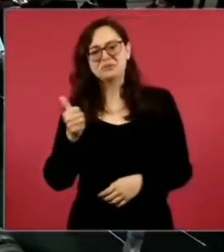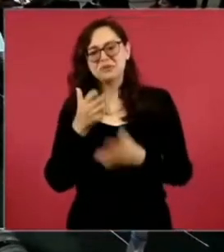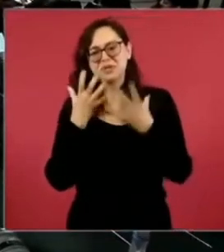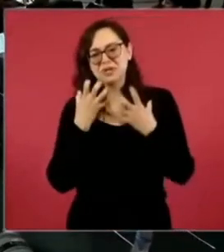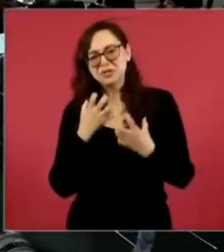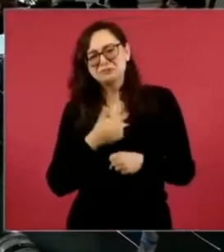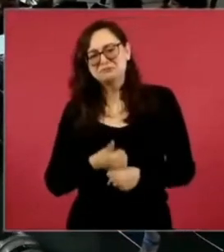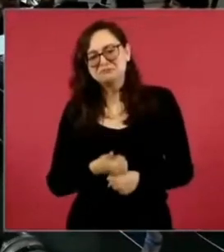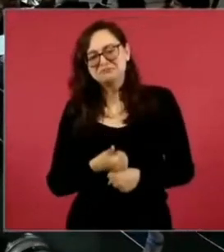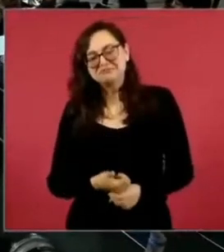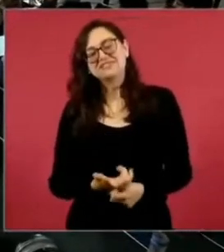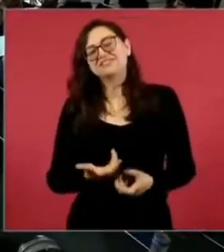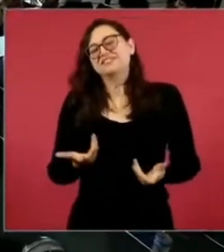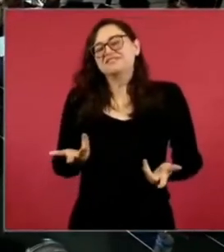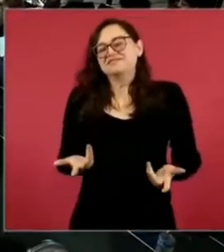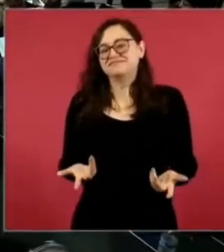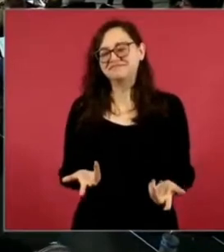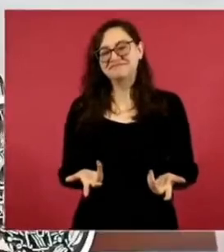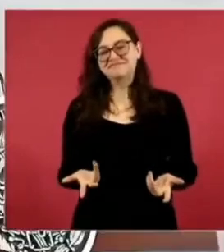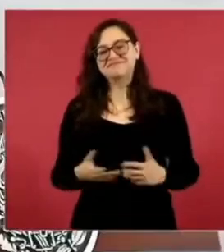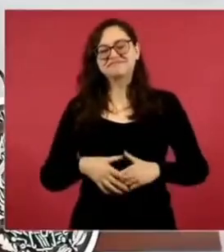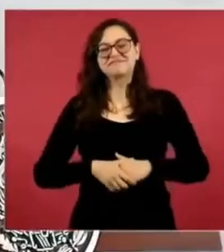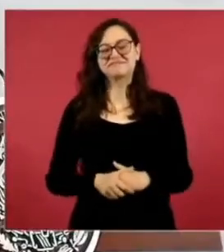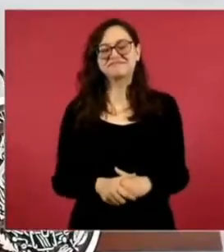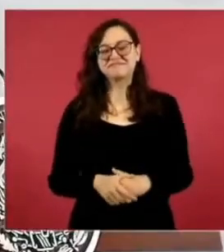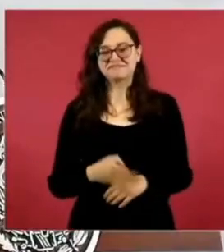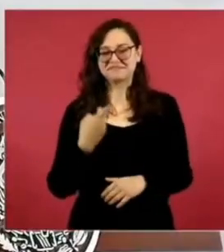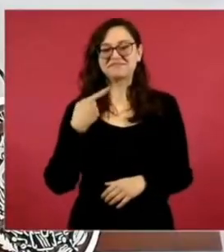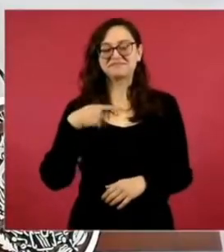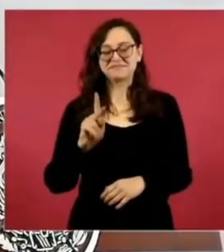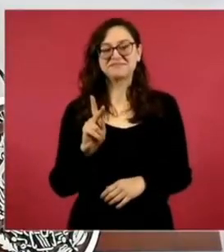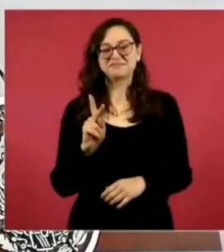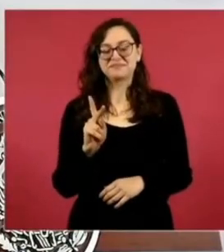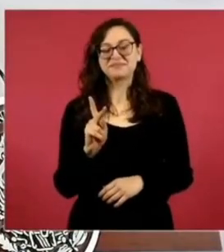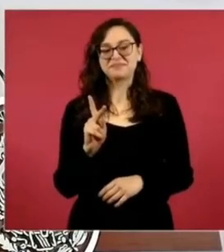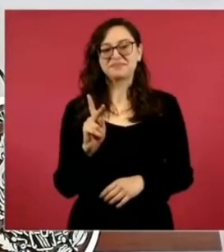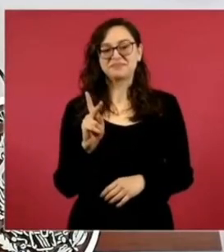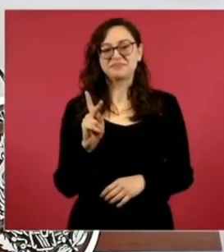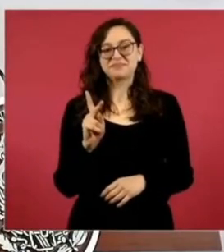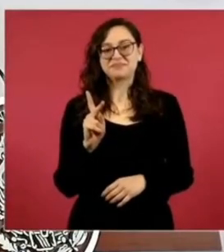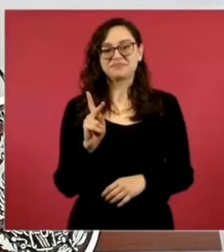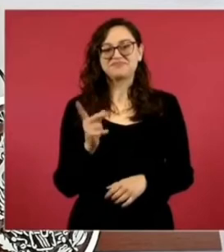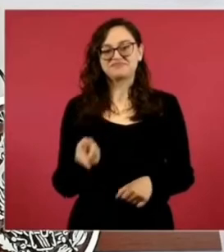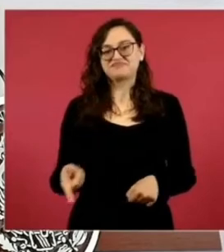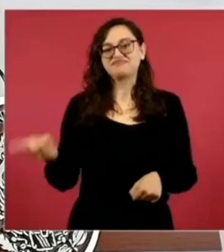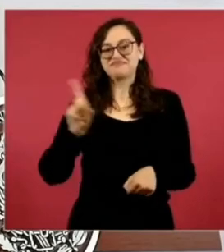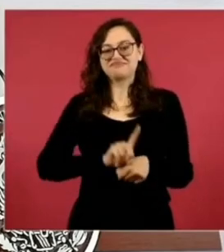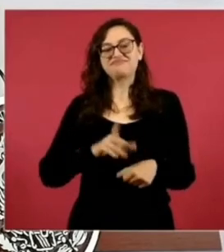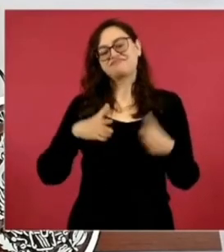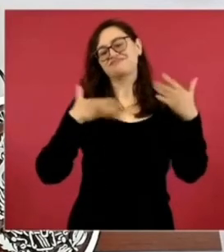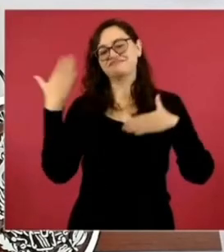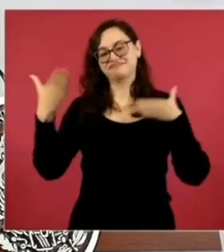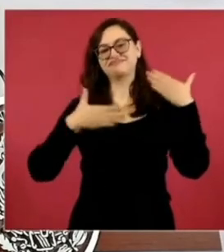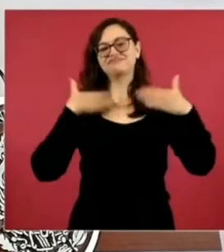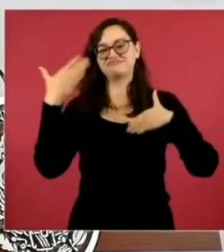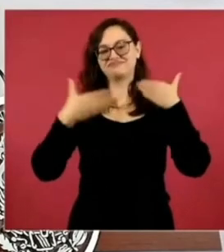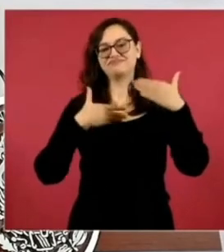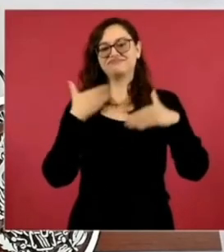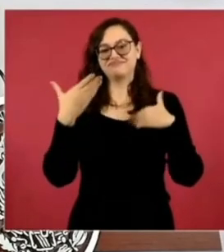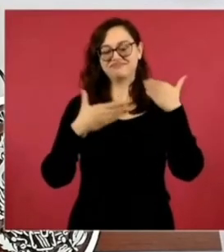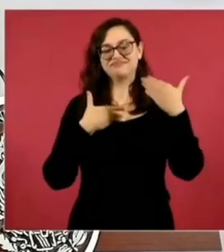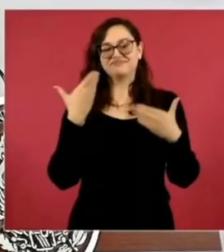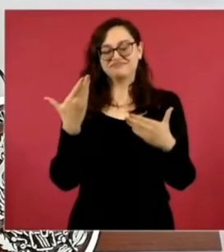pero es un día de mucha alegría, de mucha